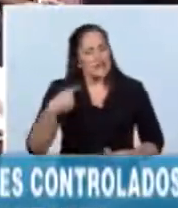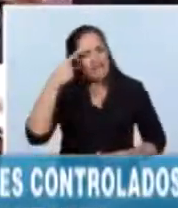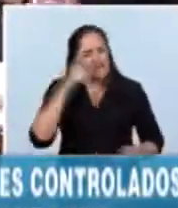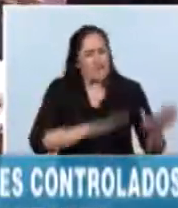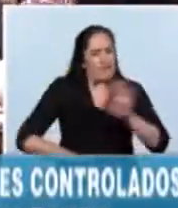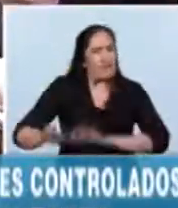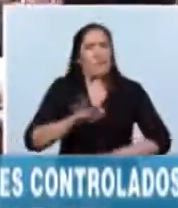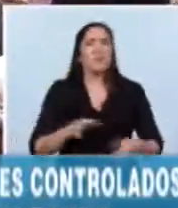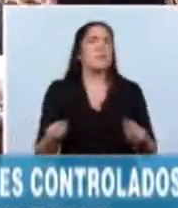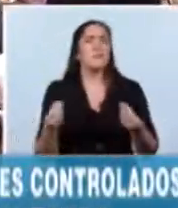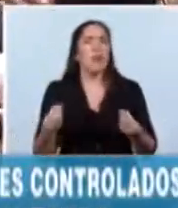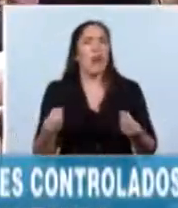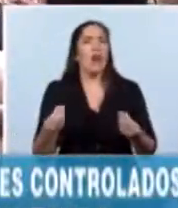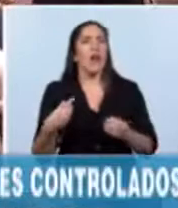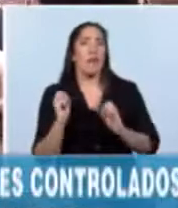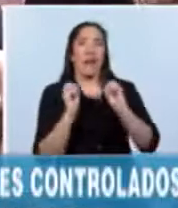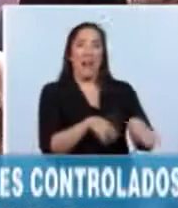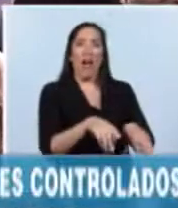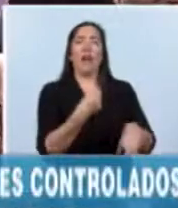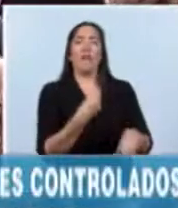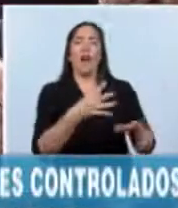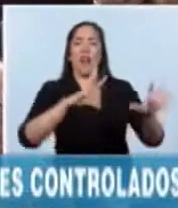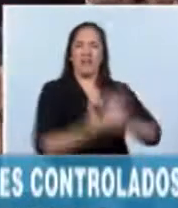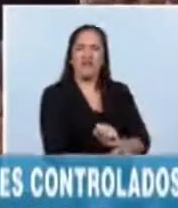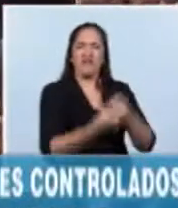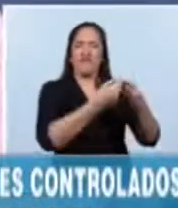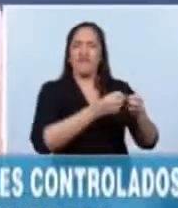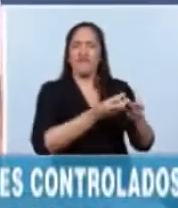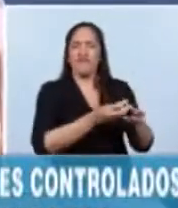de desarme y para lograr